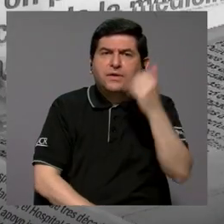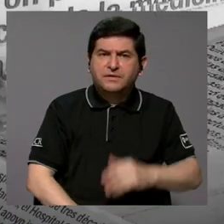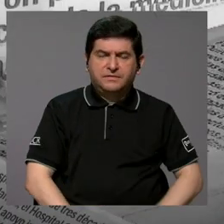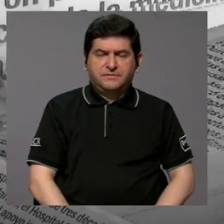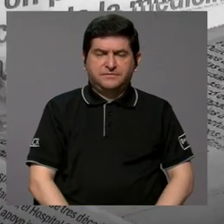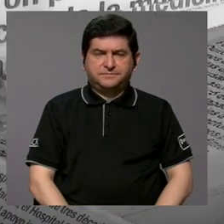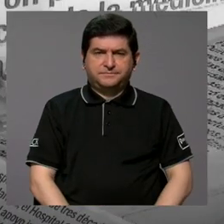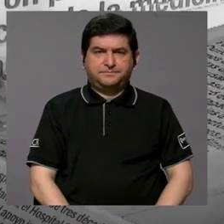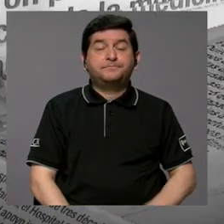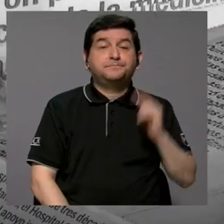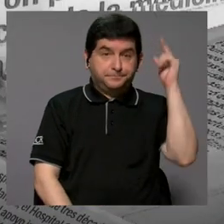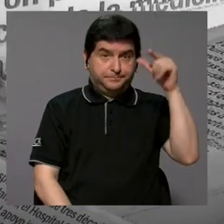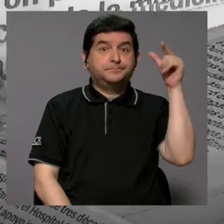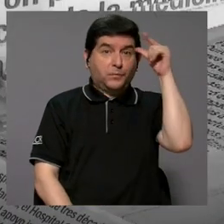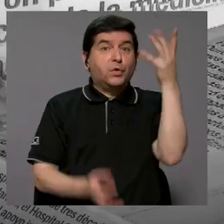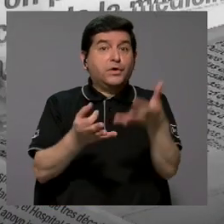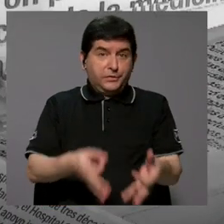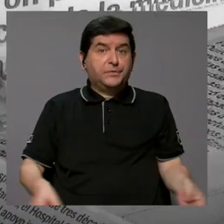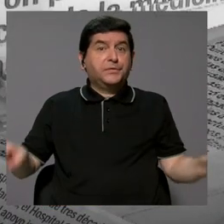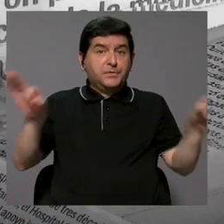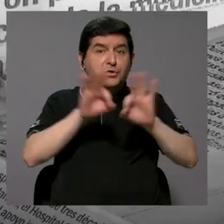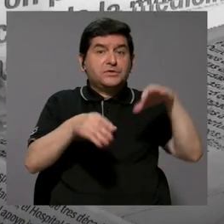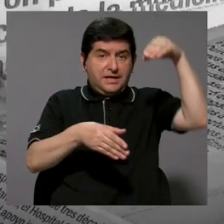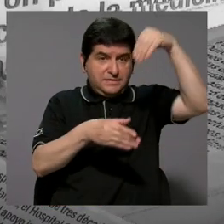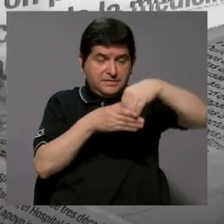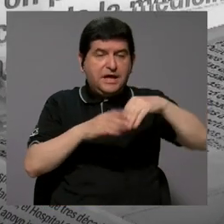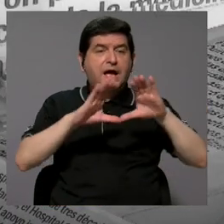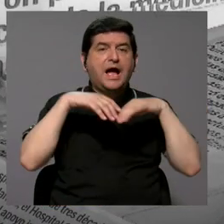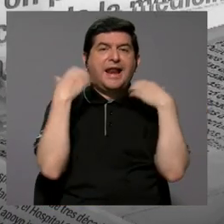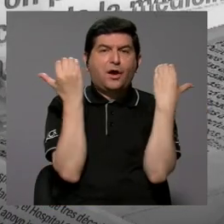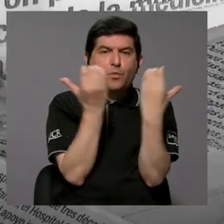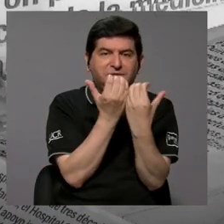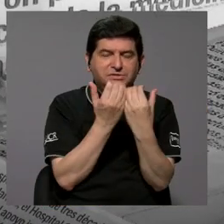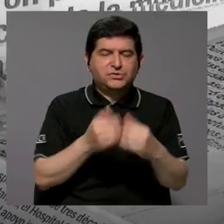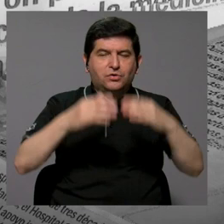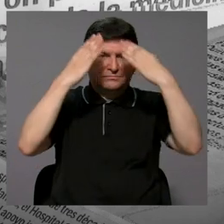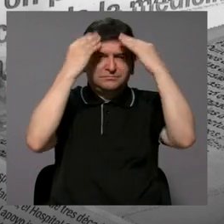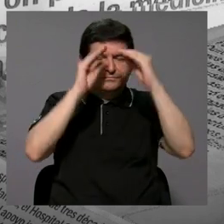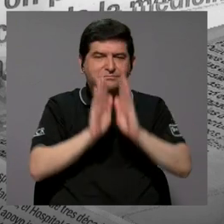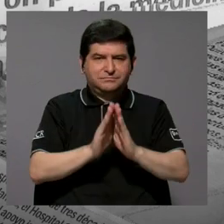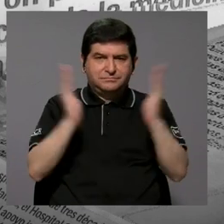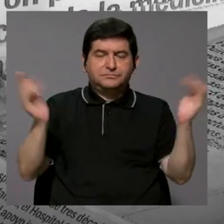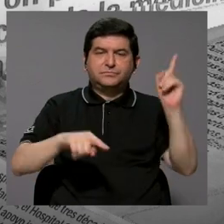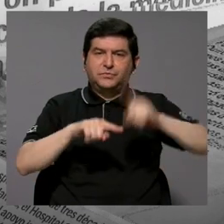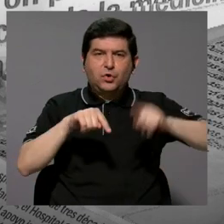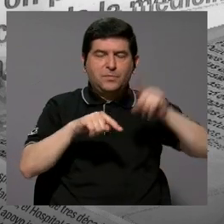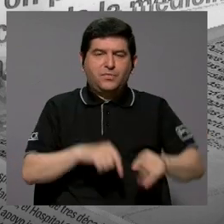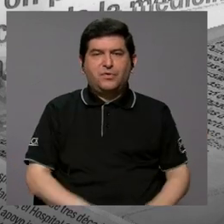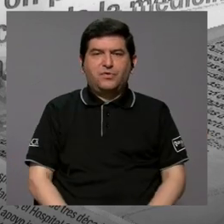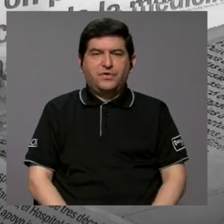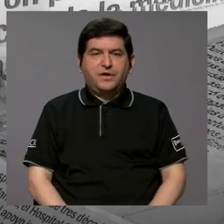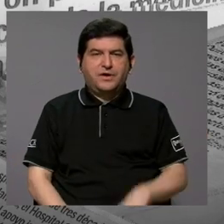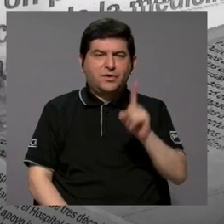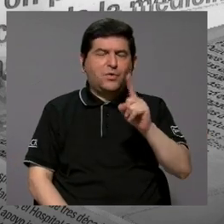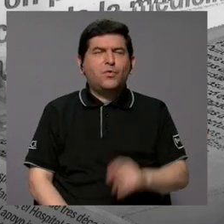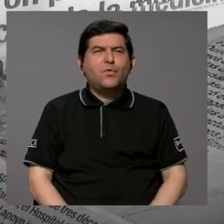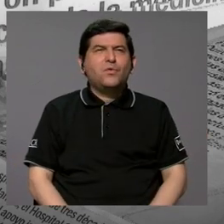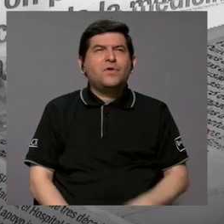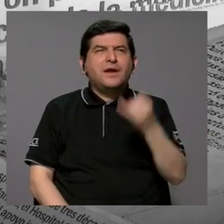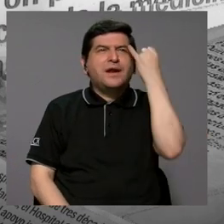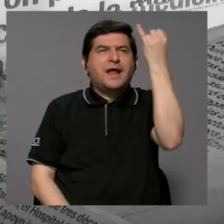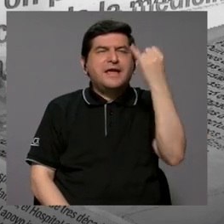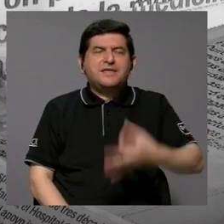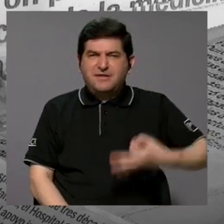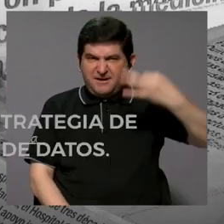Por supuesto. Bueno, es muy importante poder incluir a esta Comisión de Datos Abiertos porque no podemos tener una línea fina y una